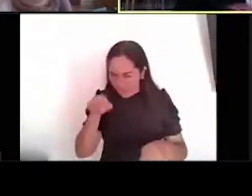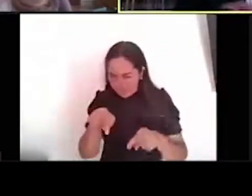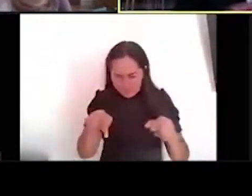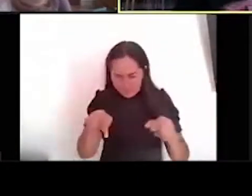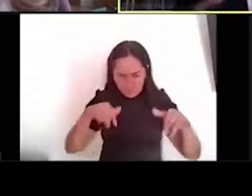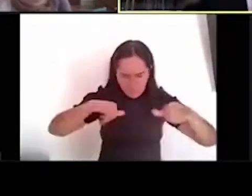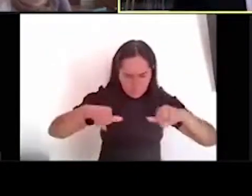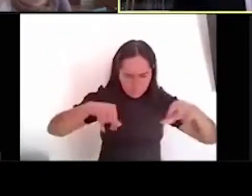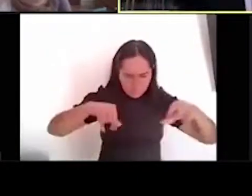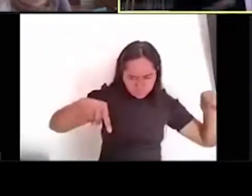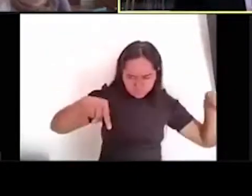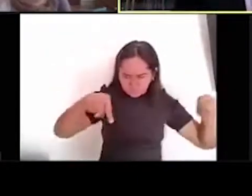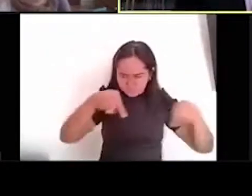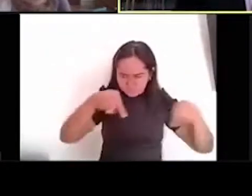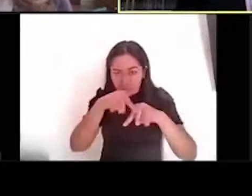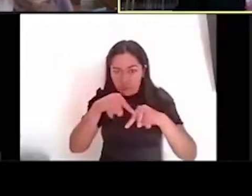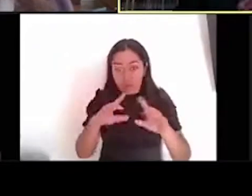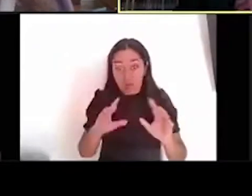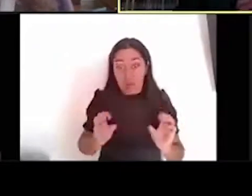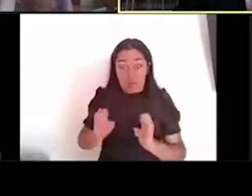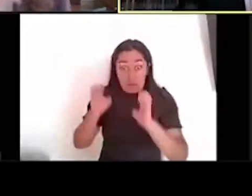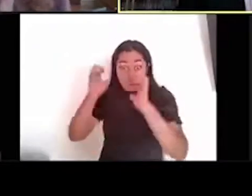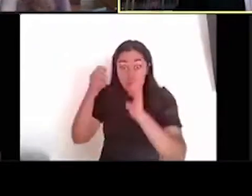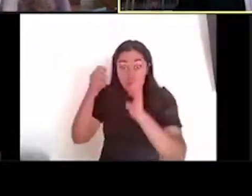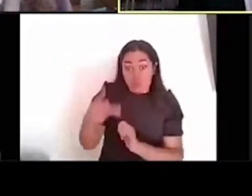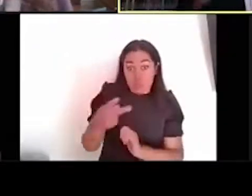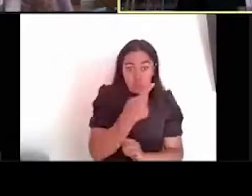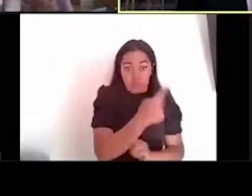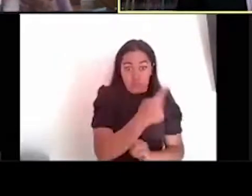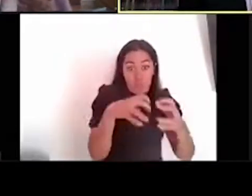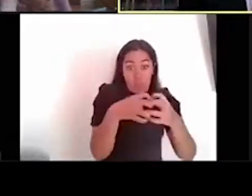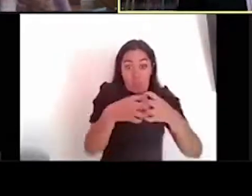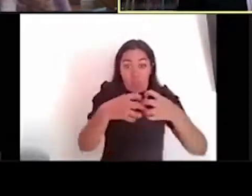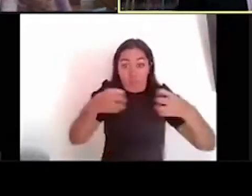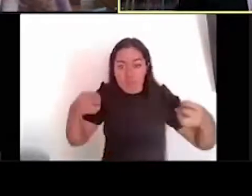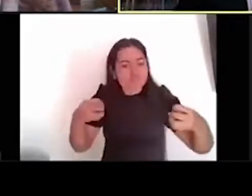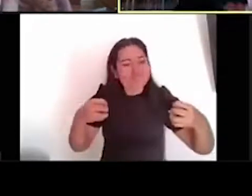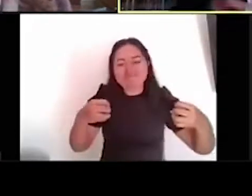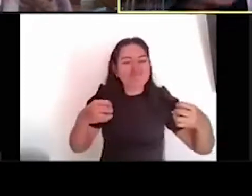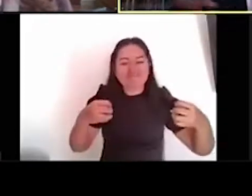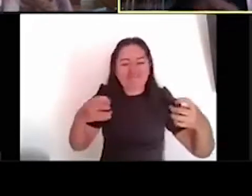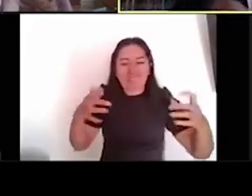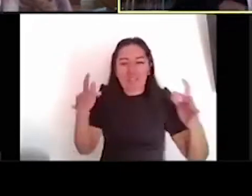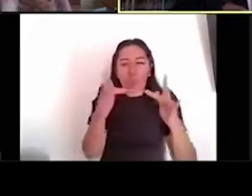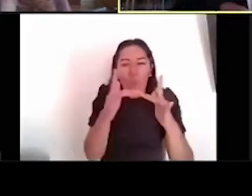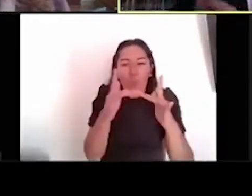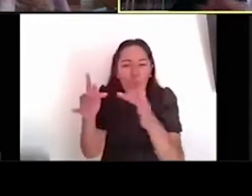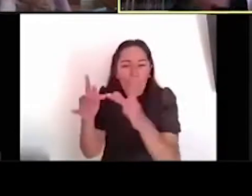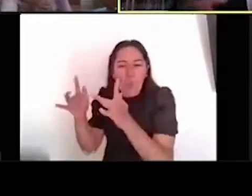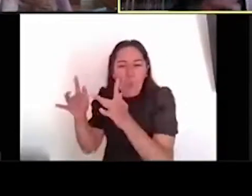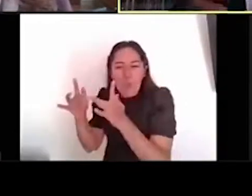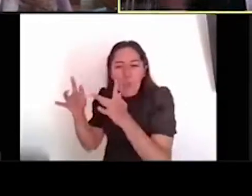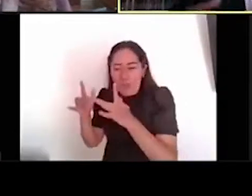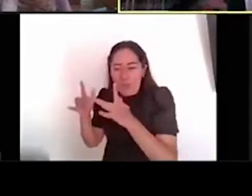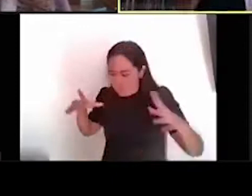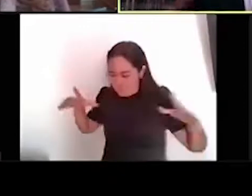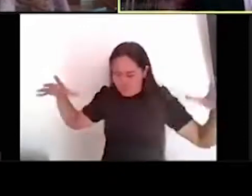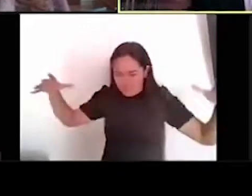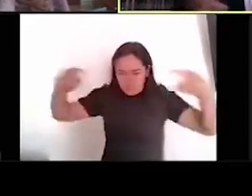no son edificios independientes, el templo mayor no es un edificio independiente, todos los edificios tienen, se